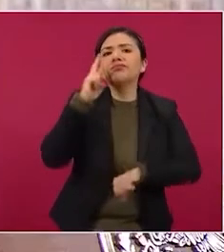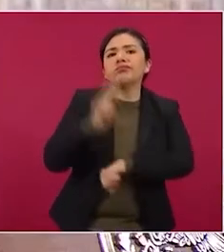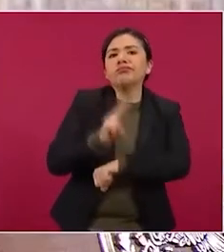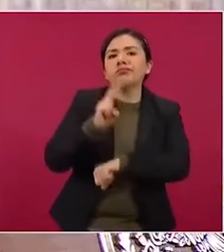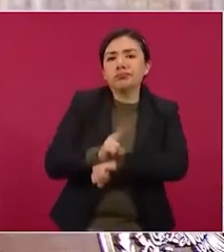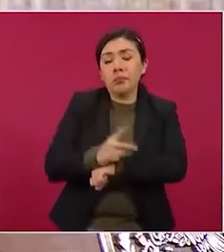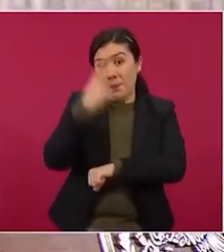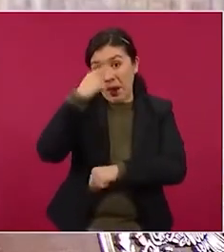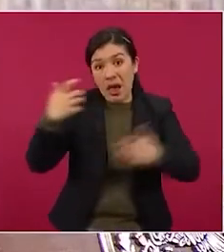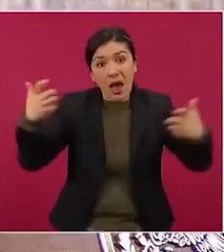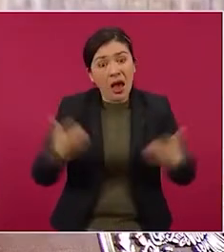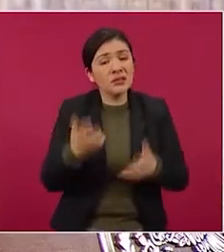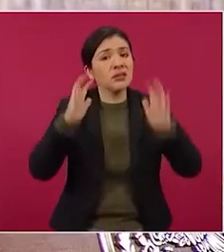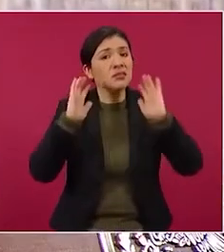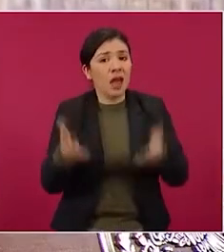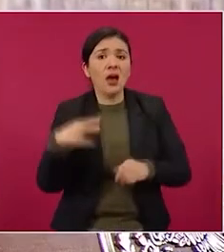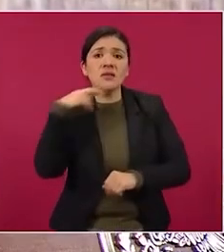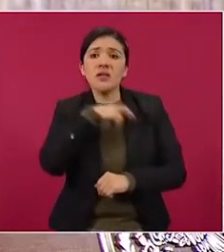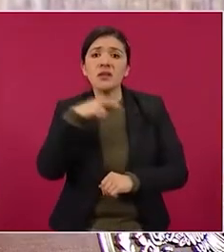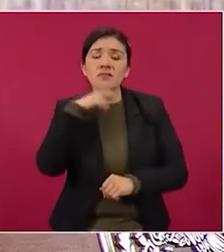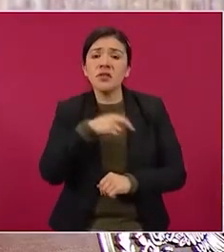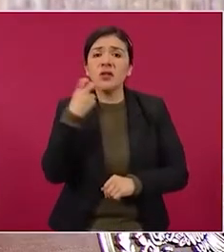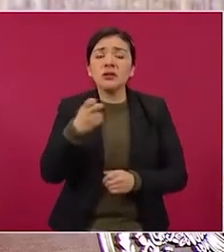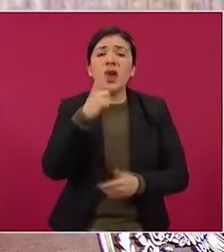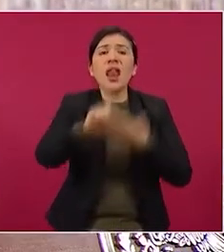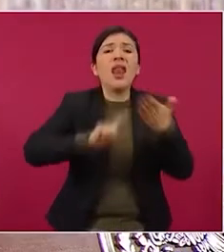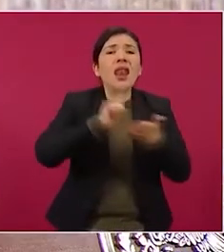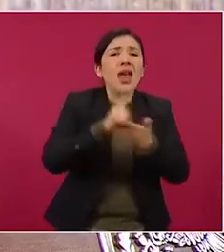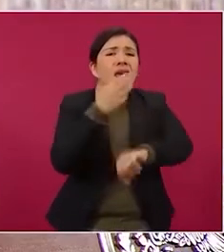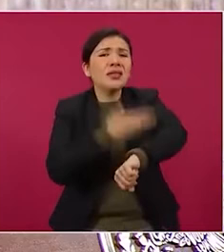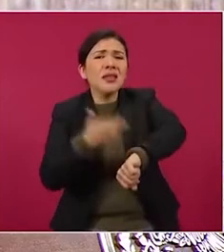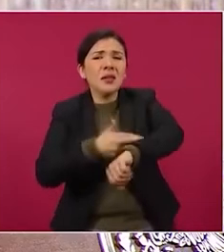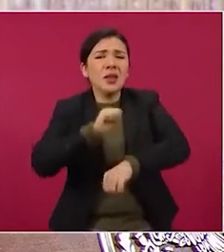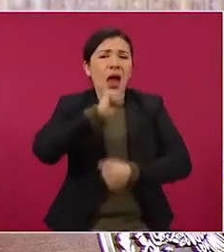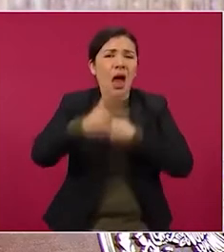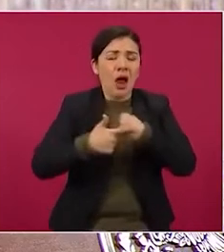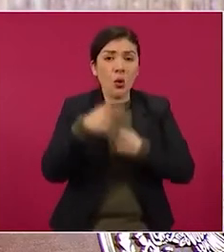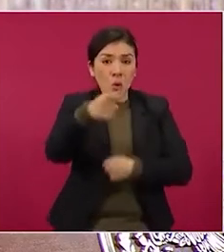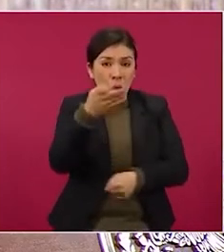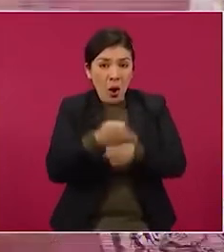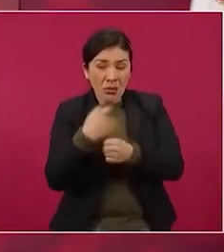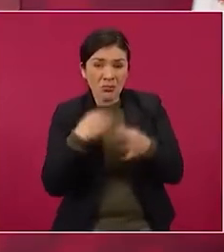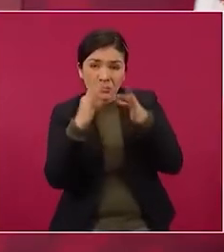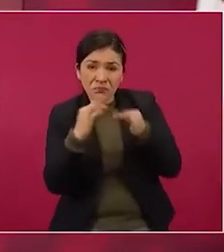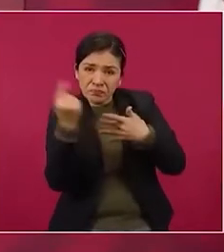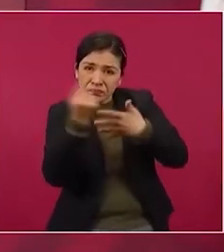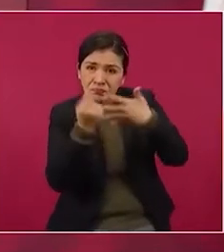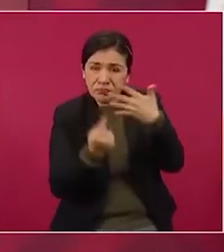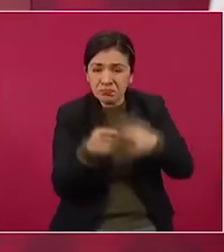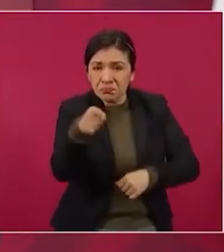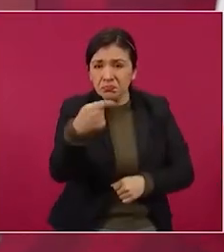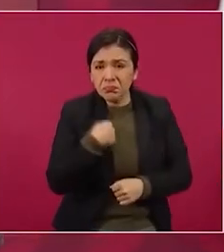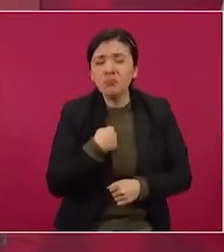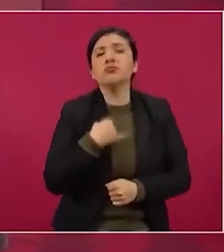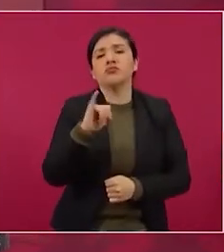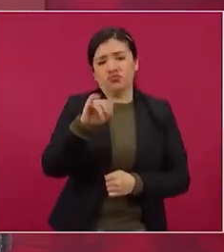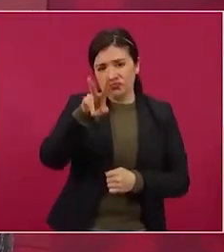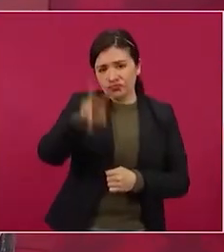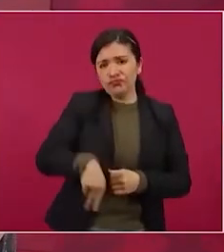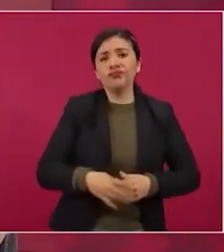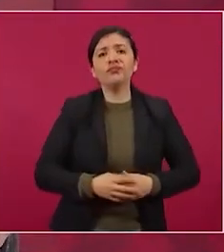se resuelvan asuntos legales. Todo esto que estás planteando es cierto,